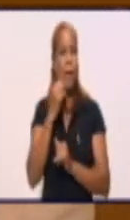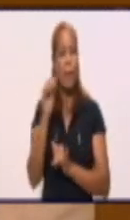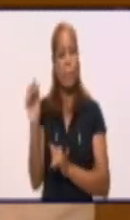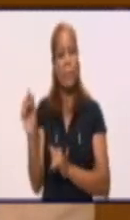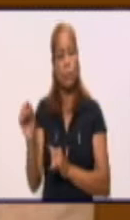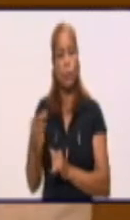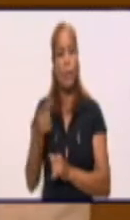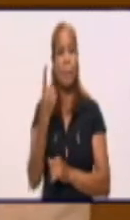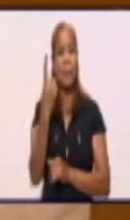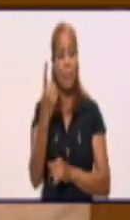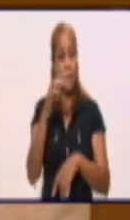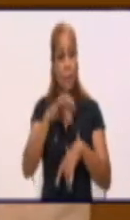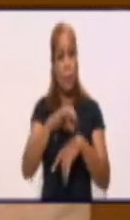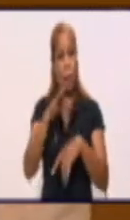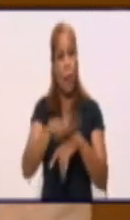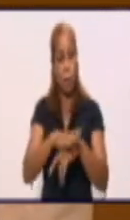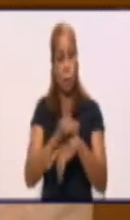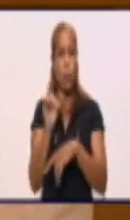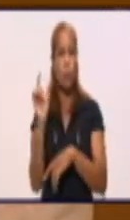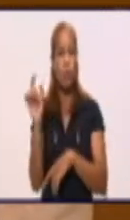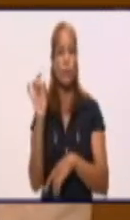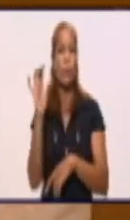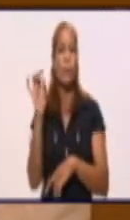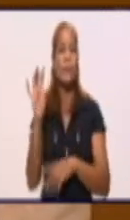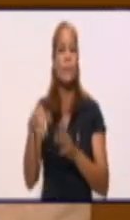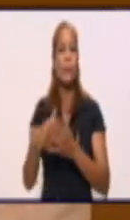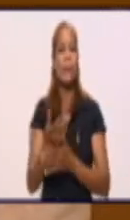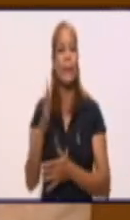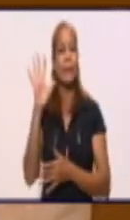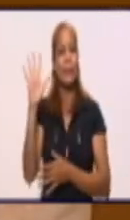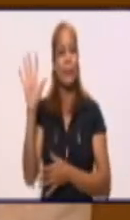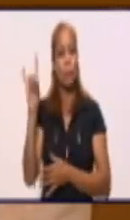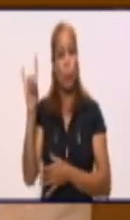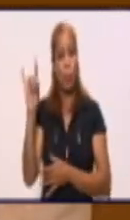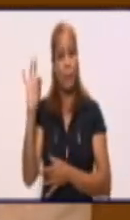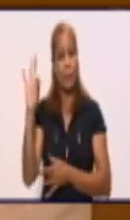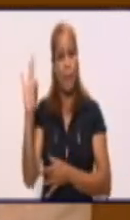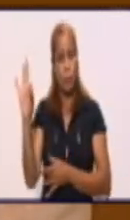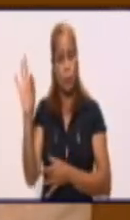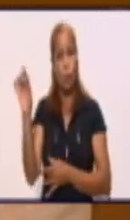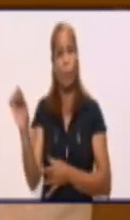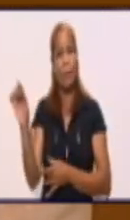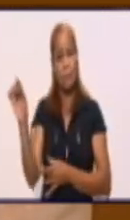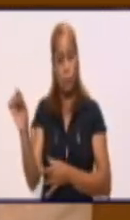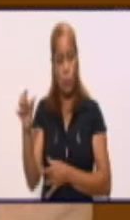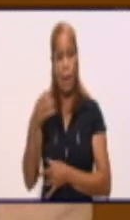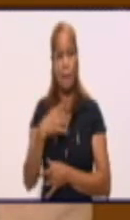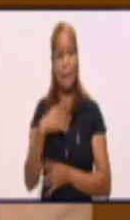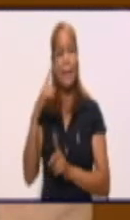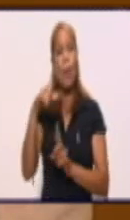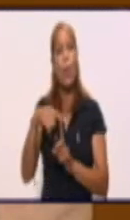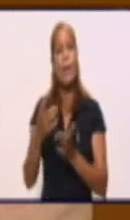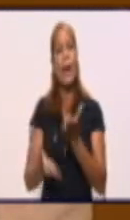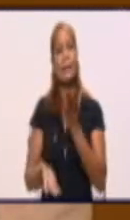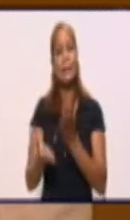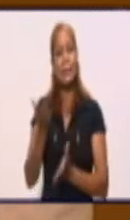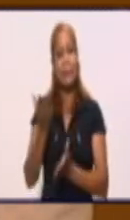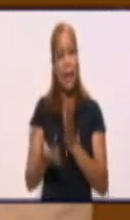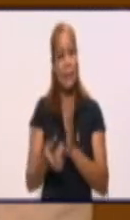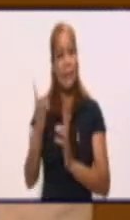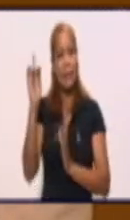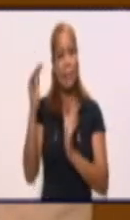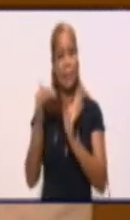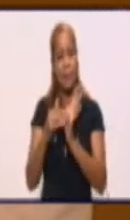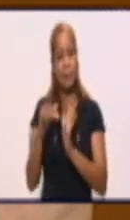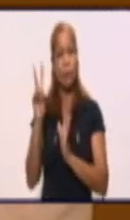tenemos a Río Cauto, que en los últimos 15 días reporta 598 casos y tiene una cifra, una tasa de incidencia de 1